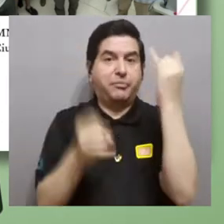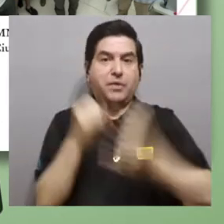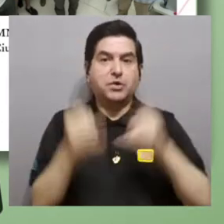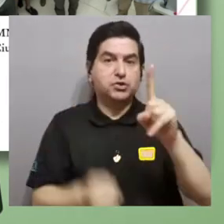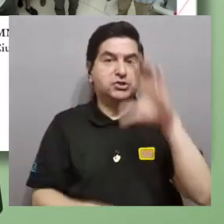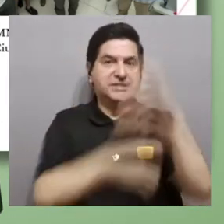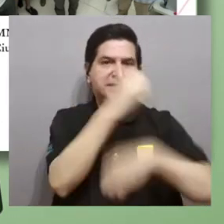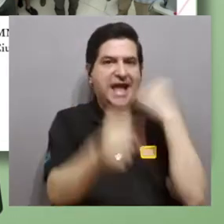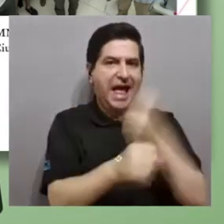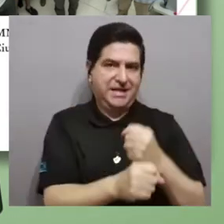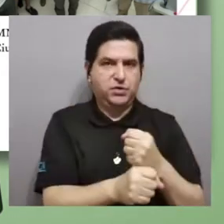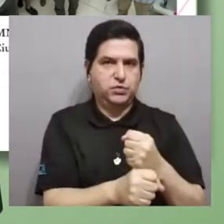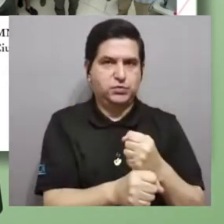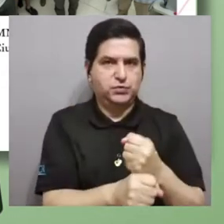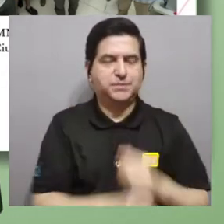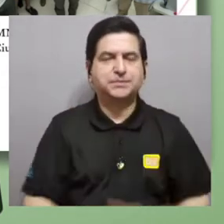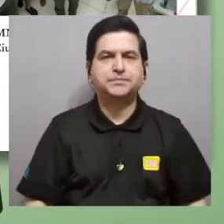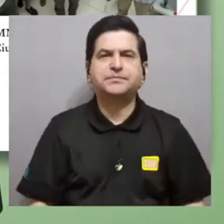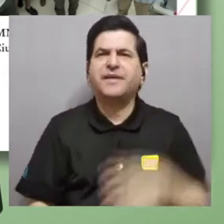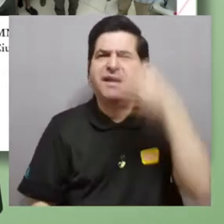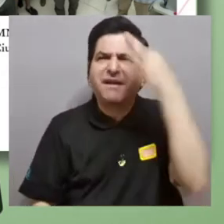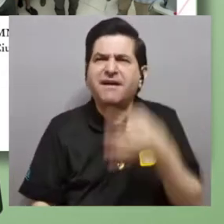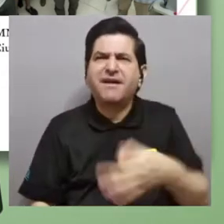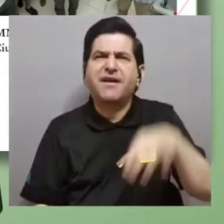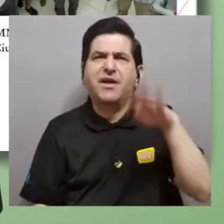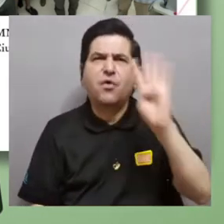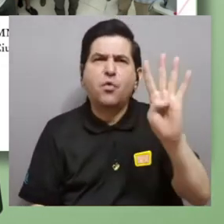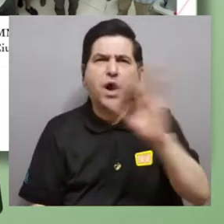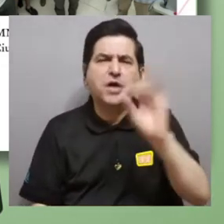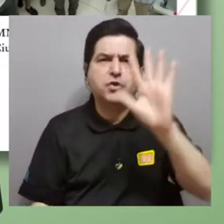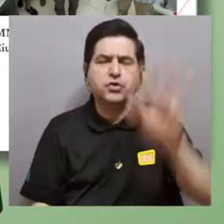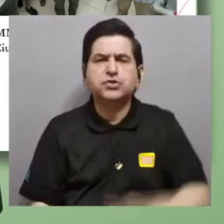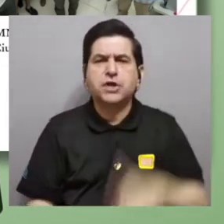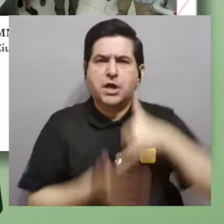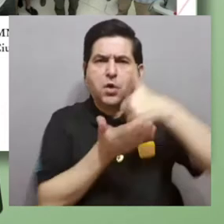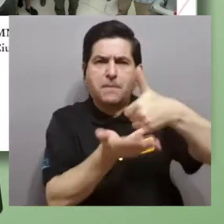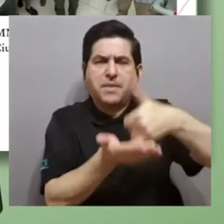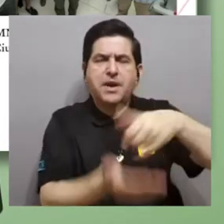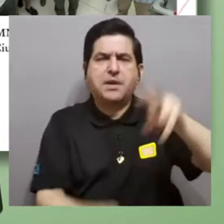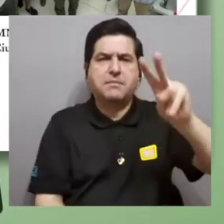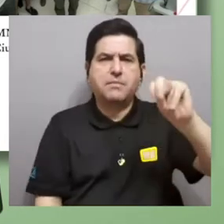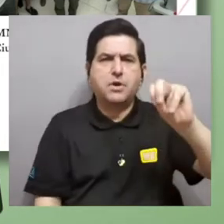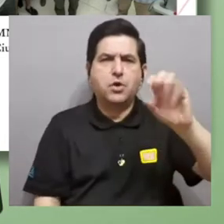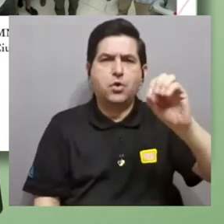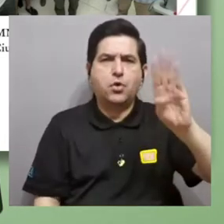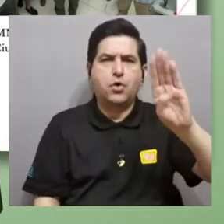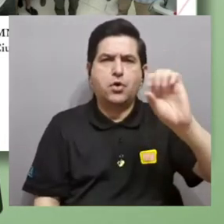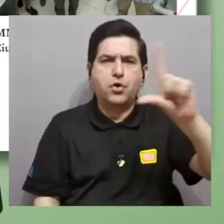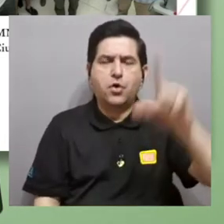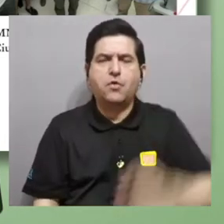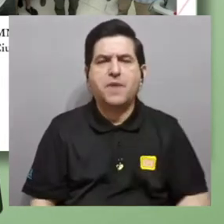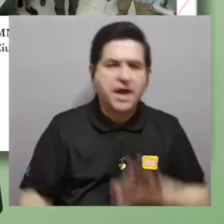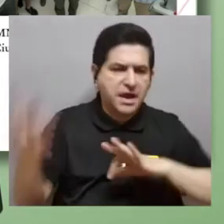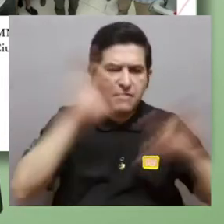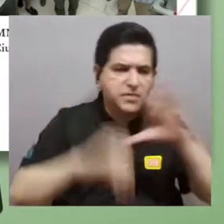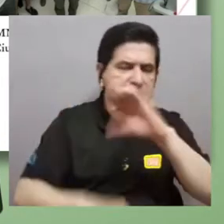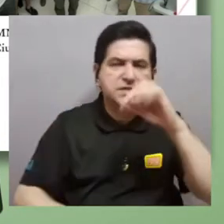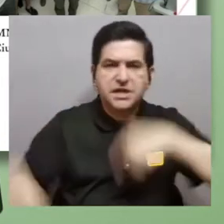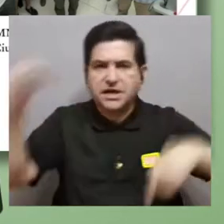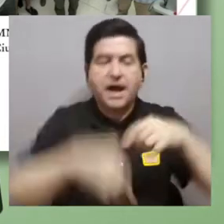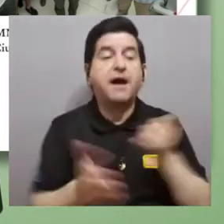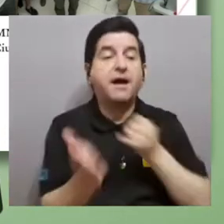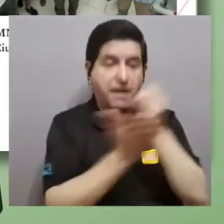impresionante en los últimos 100 años. De hecho, creo que son cuatro o cinco premios Nobel, en química y en física, se han